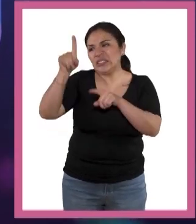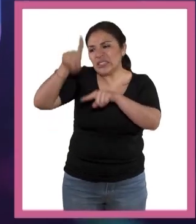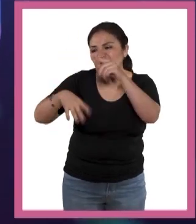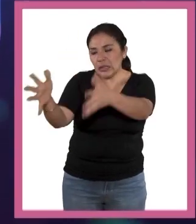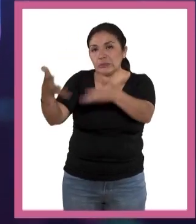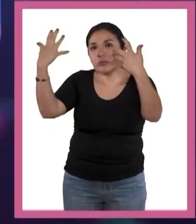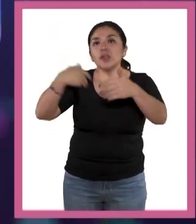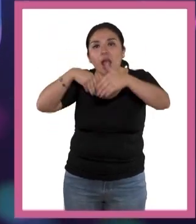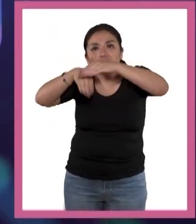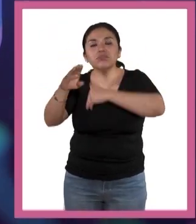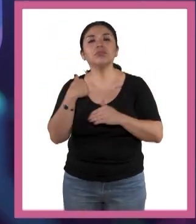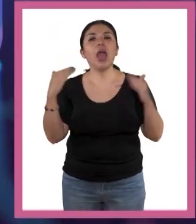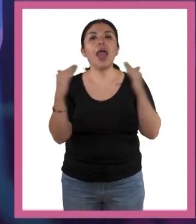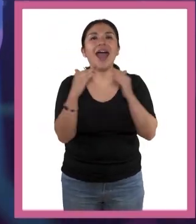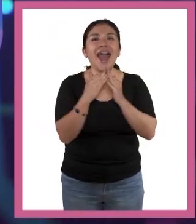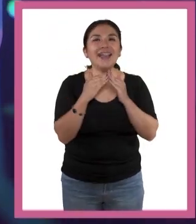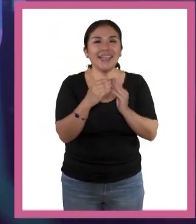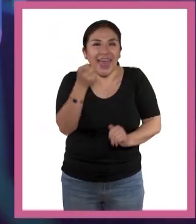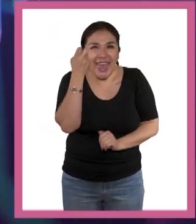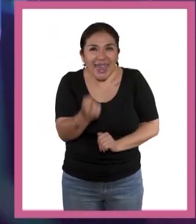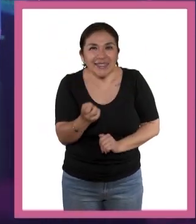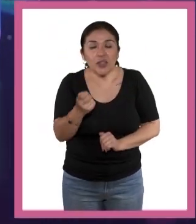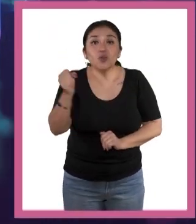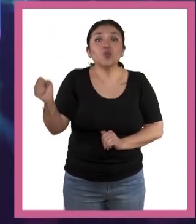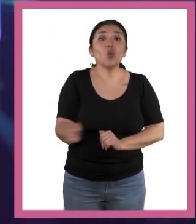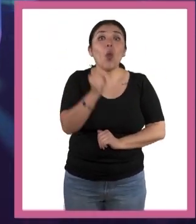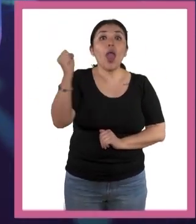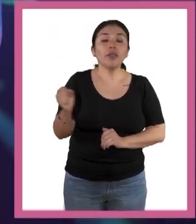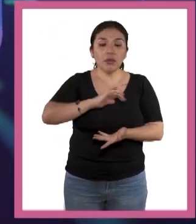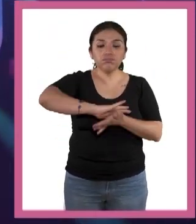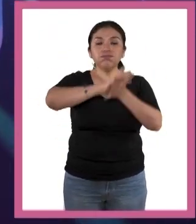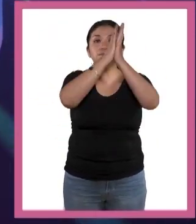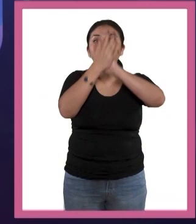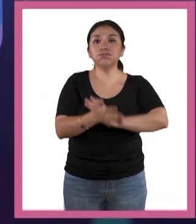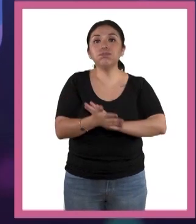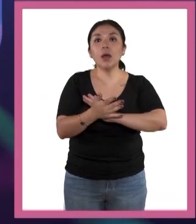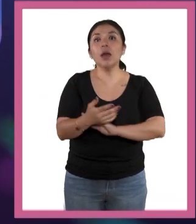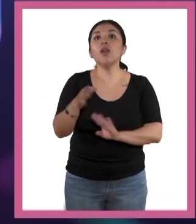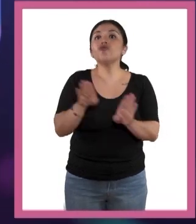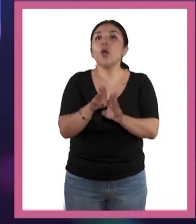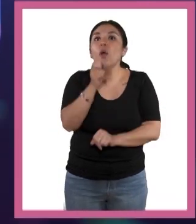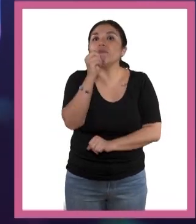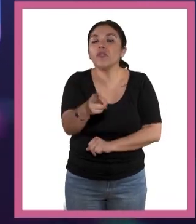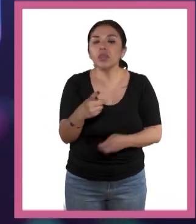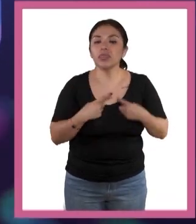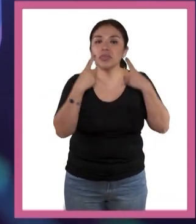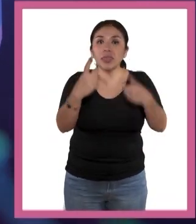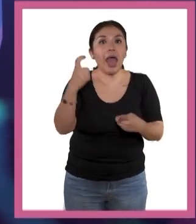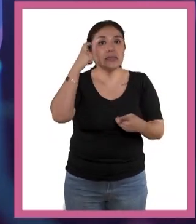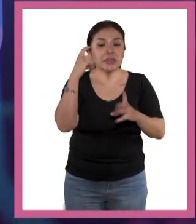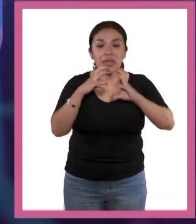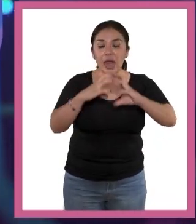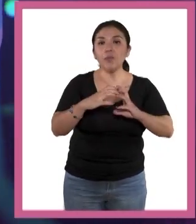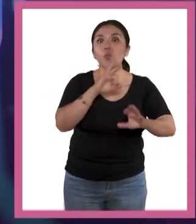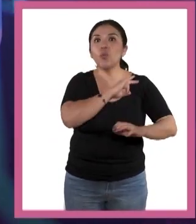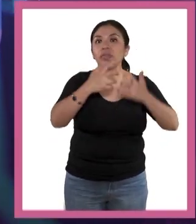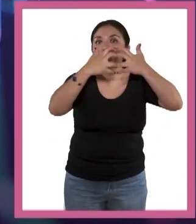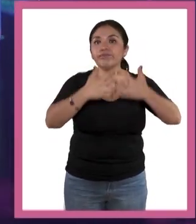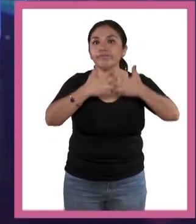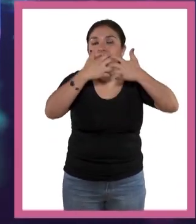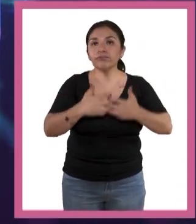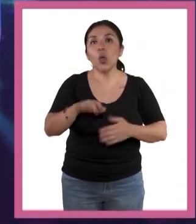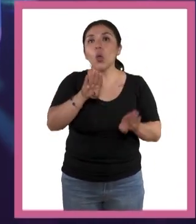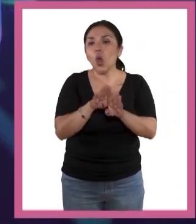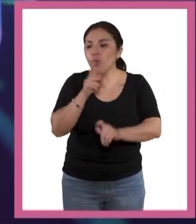Y entonces, esta suerte de evolución que nos llevó a tener una herramienta importante que es el cerebro para usar otras